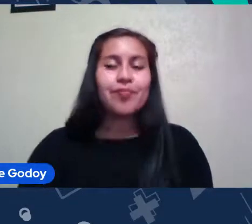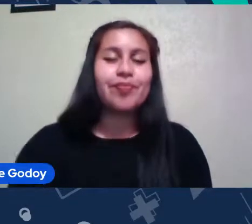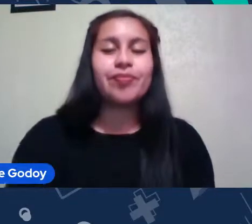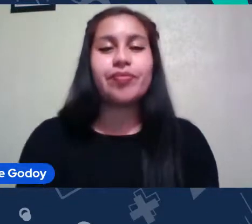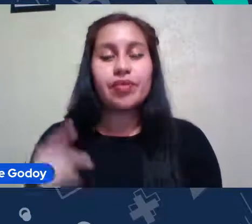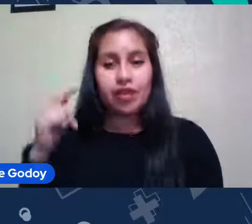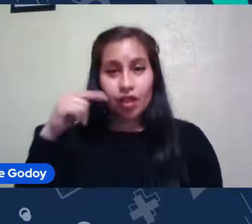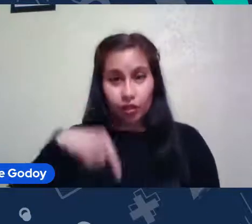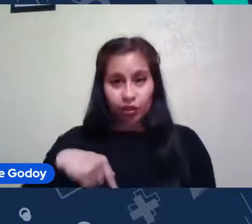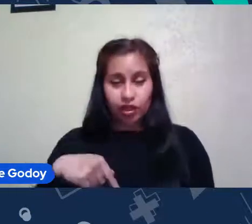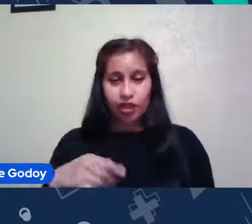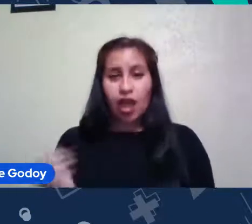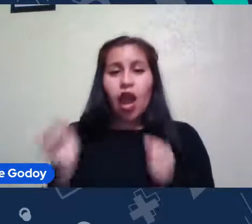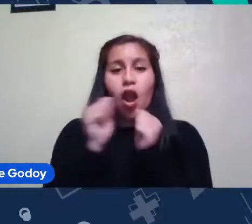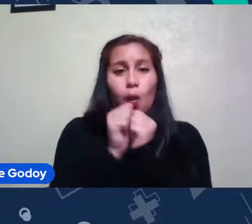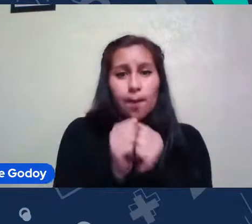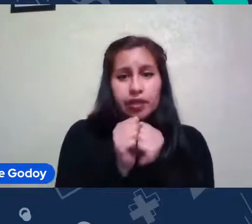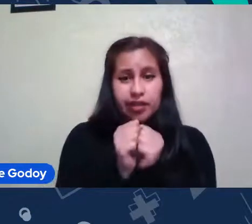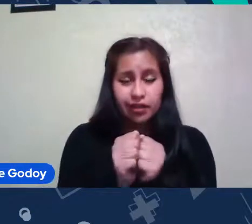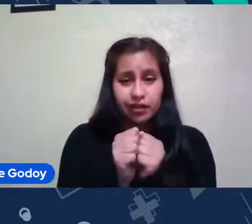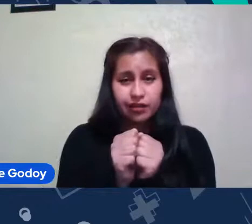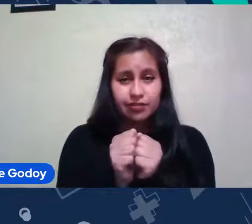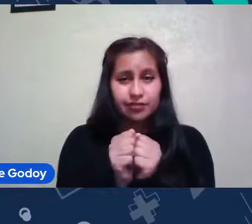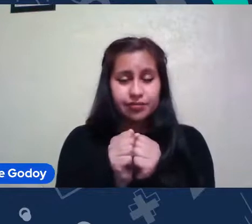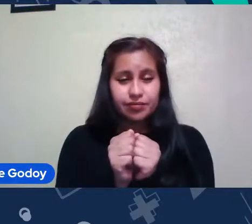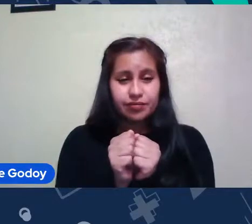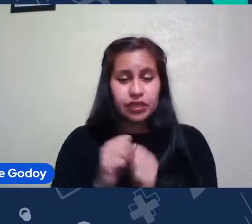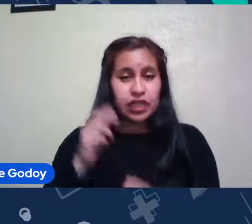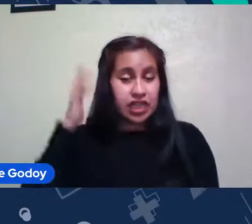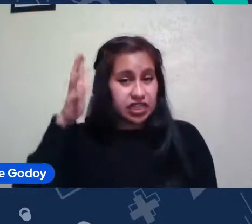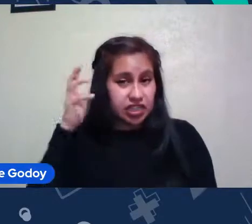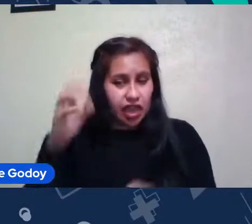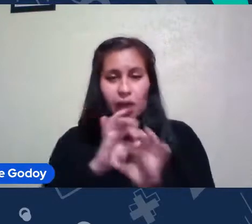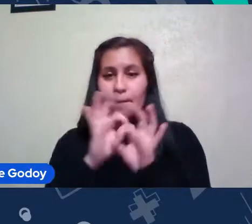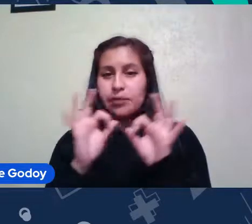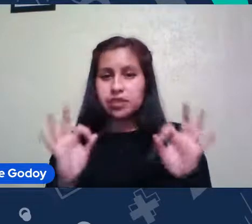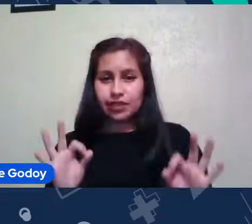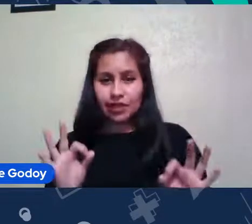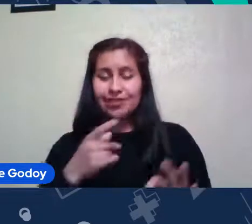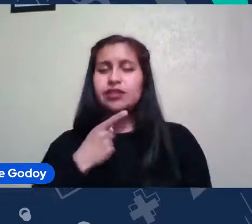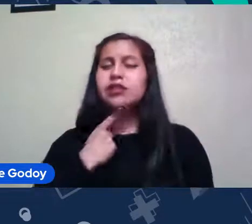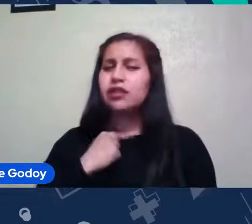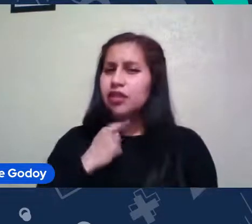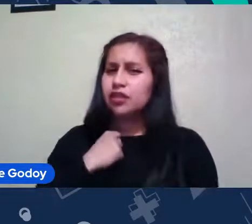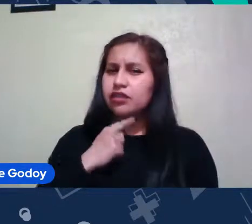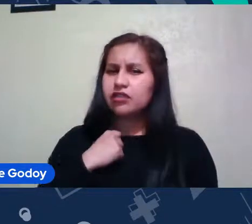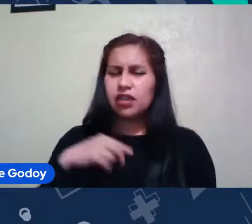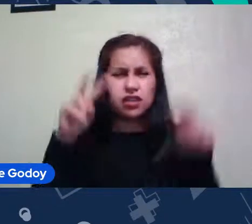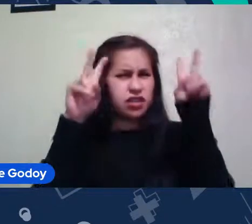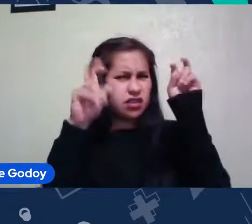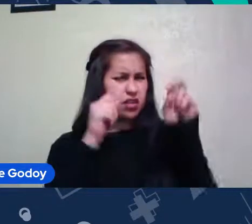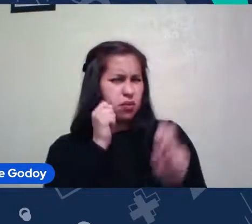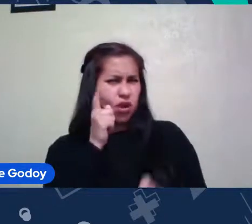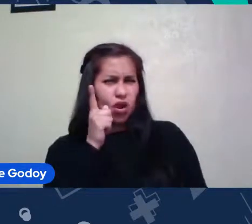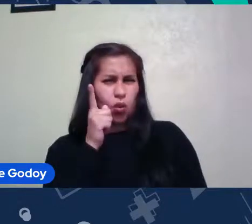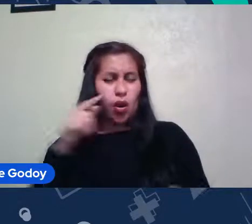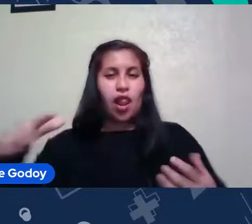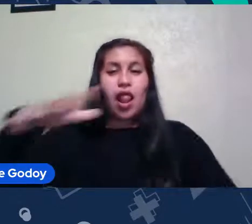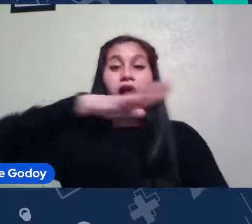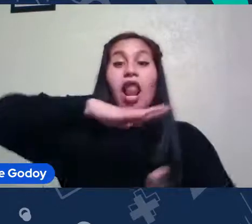nos va a acompañar en una charla muy especial, muy interesante, sobre galaxias, islas en el universo.